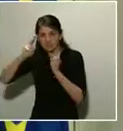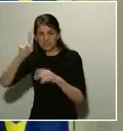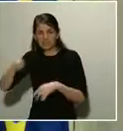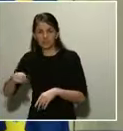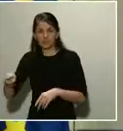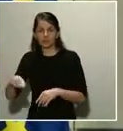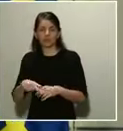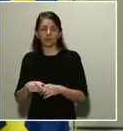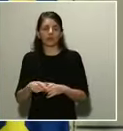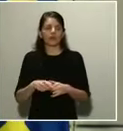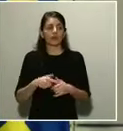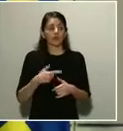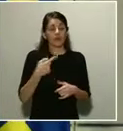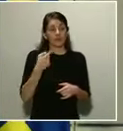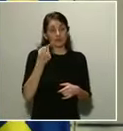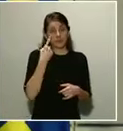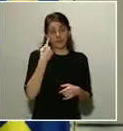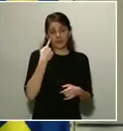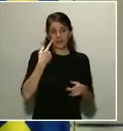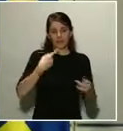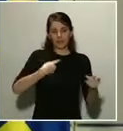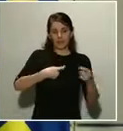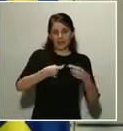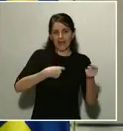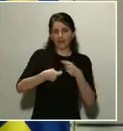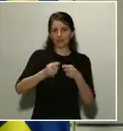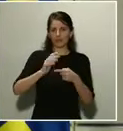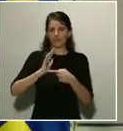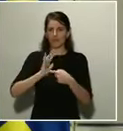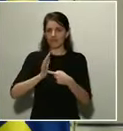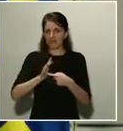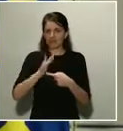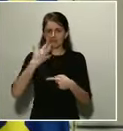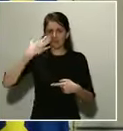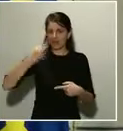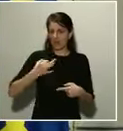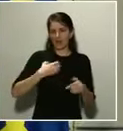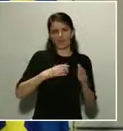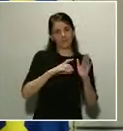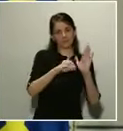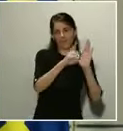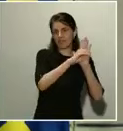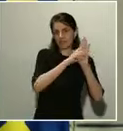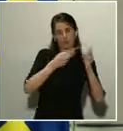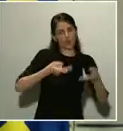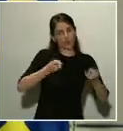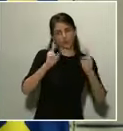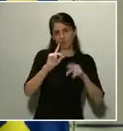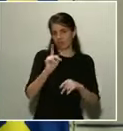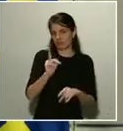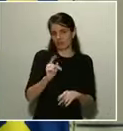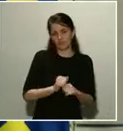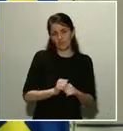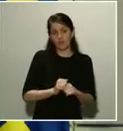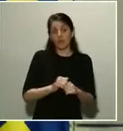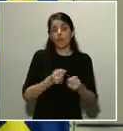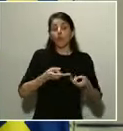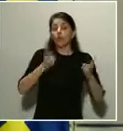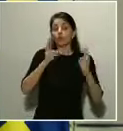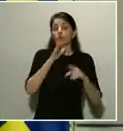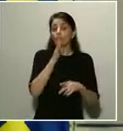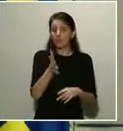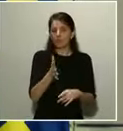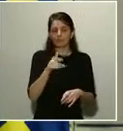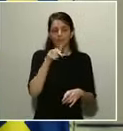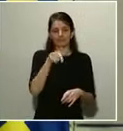justamente estos mercados y ferias no están autorizados por el decreto de alarma y no están autorizados porque son lugares donde se pueden